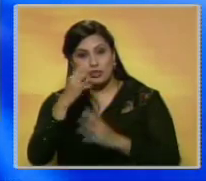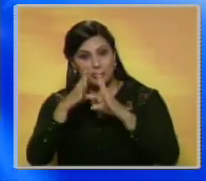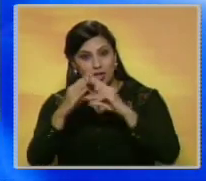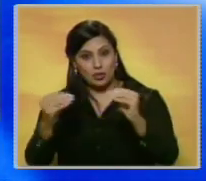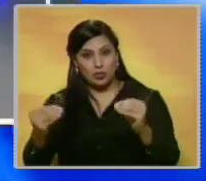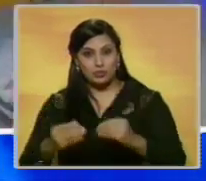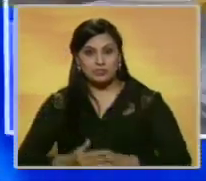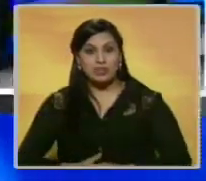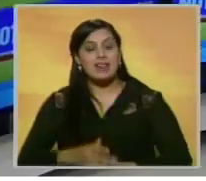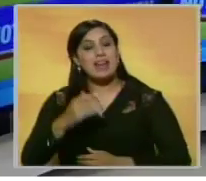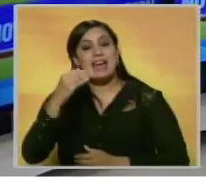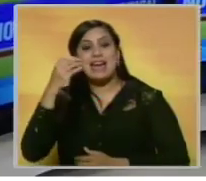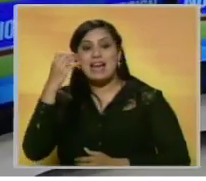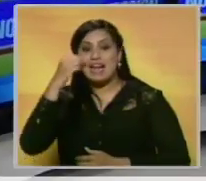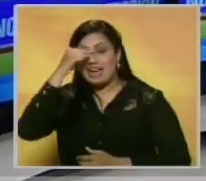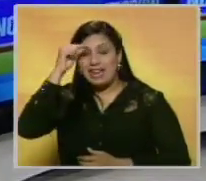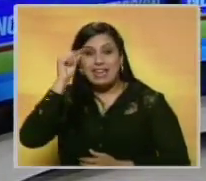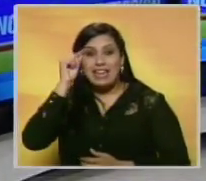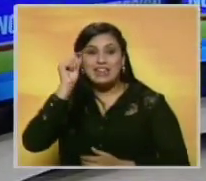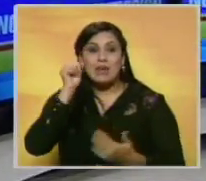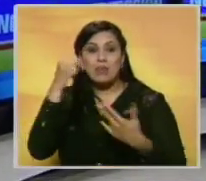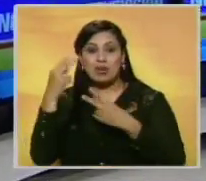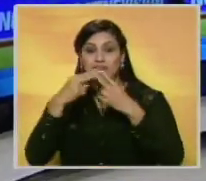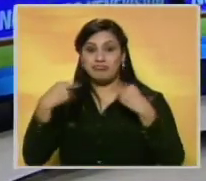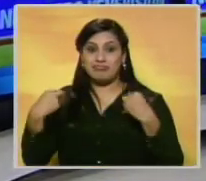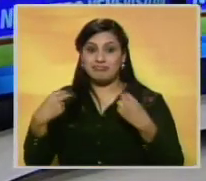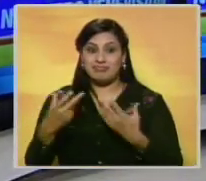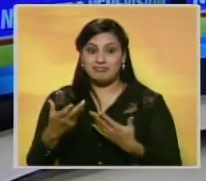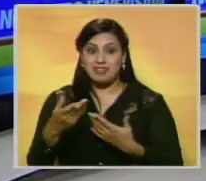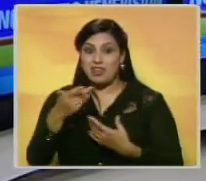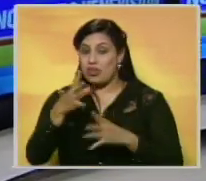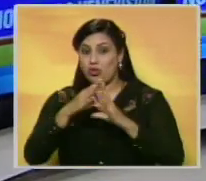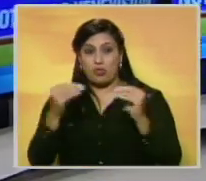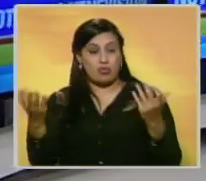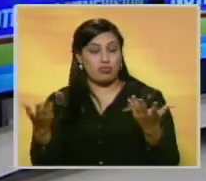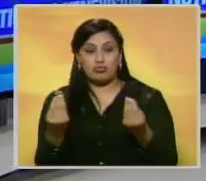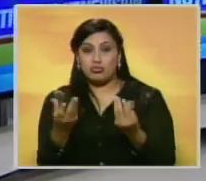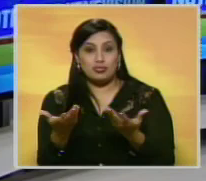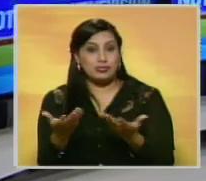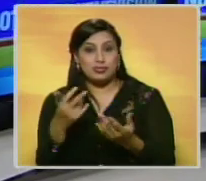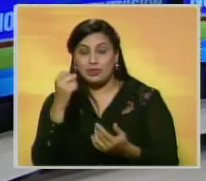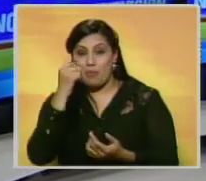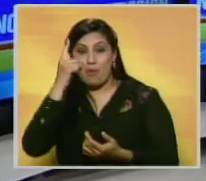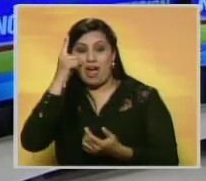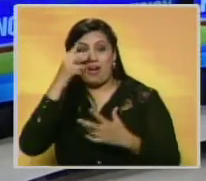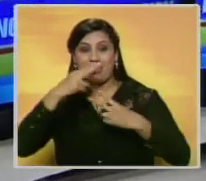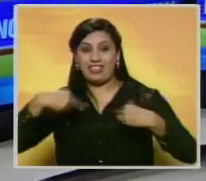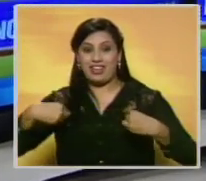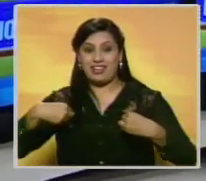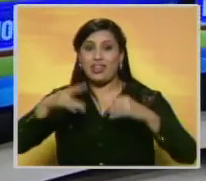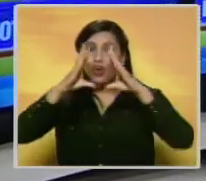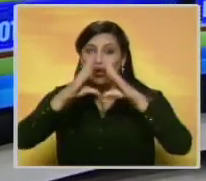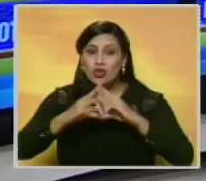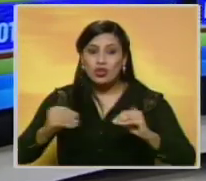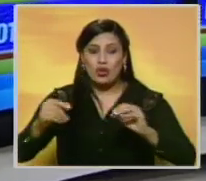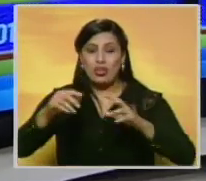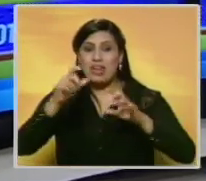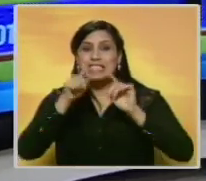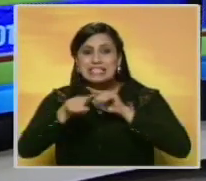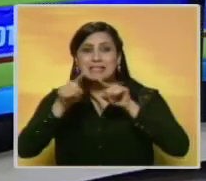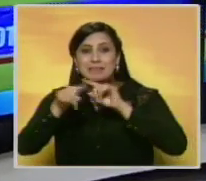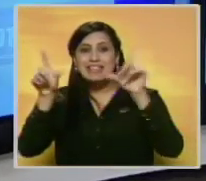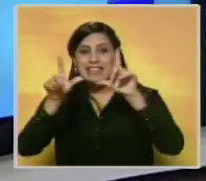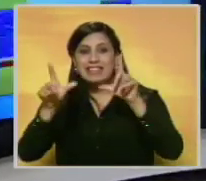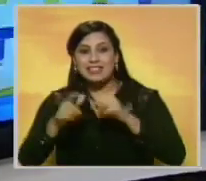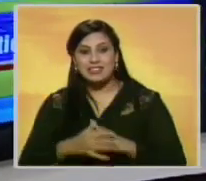para todos. Entrina Kardashian es atrevida. Demasiado, demasiado increíble, ¿verdad? Y todo el revuelo que ha causado con esas